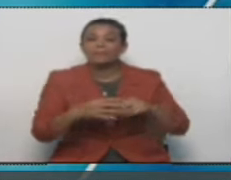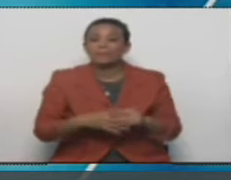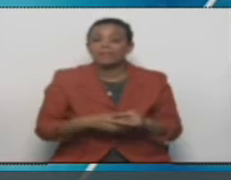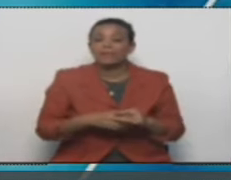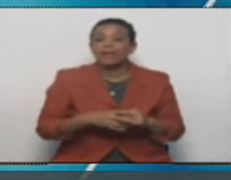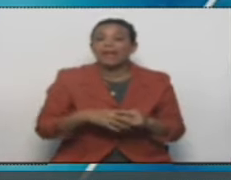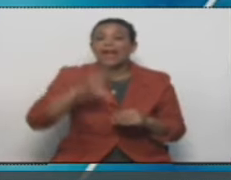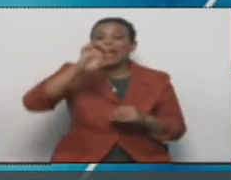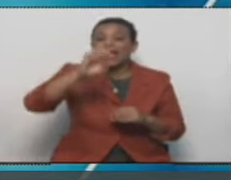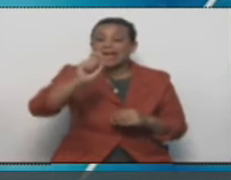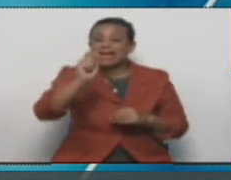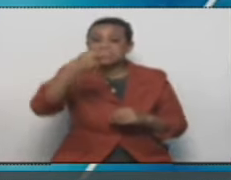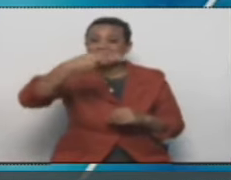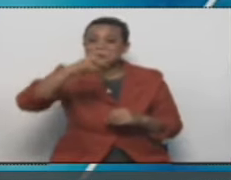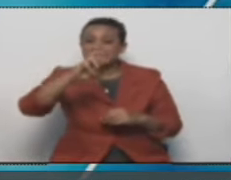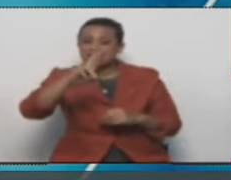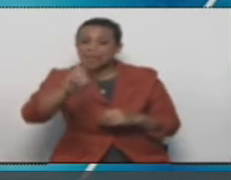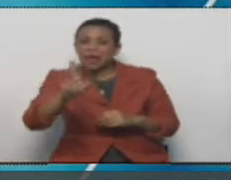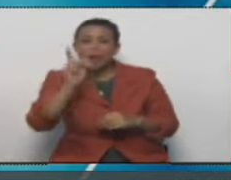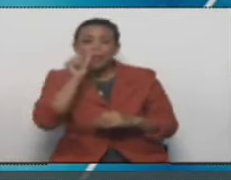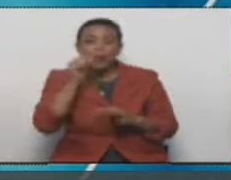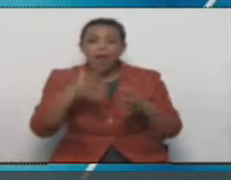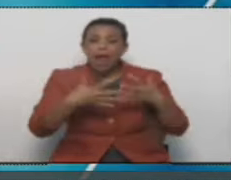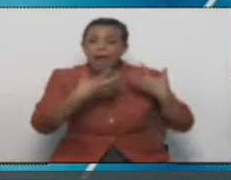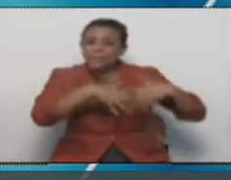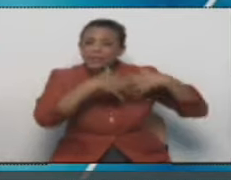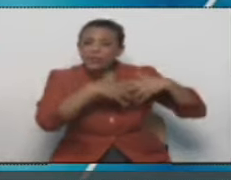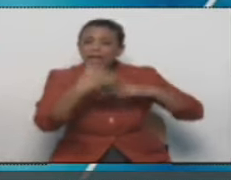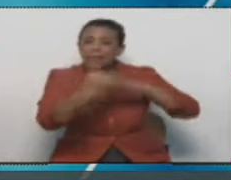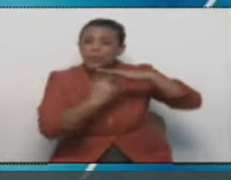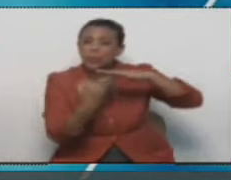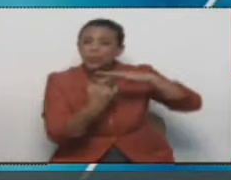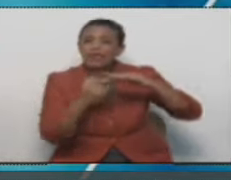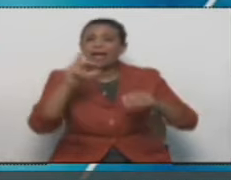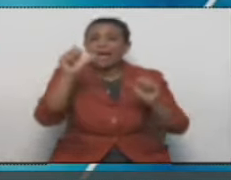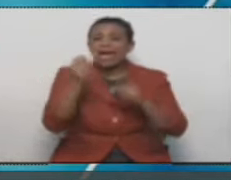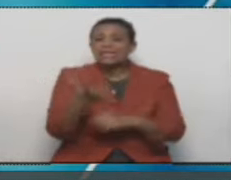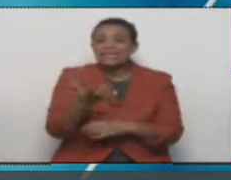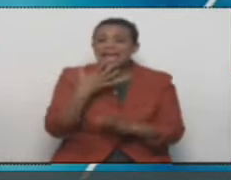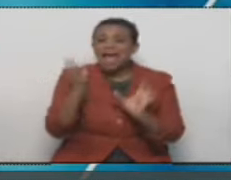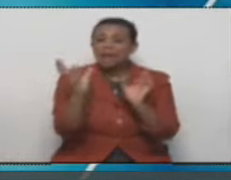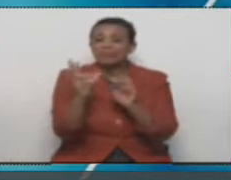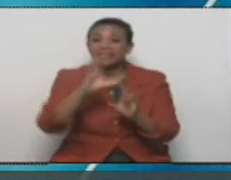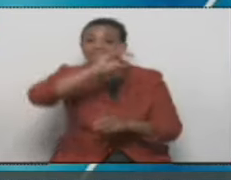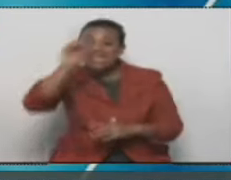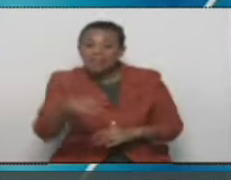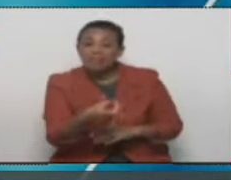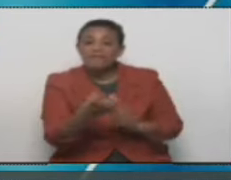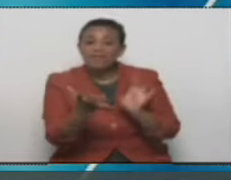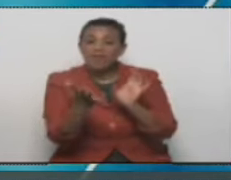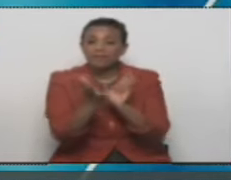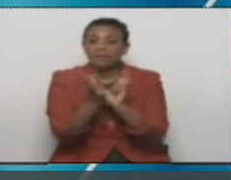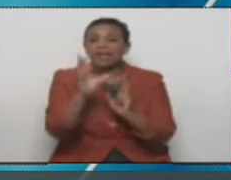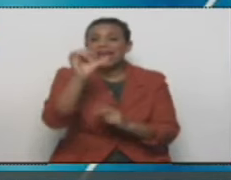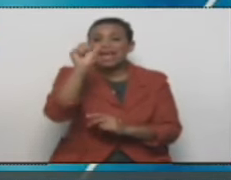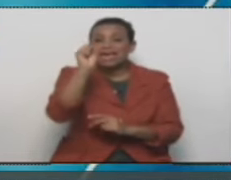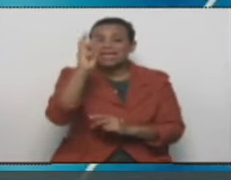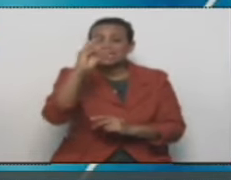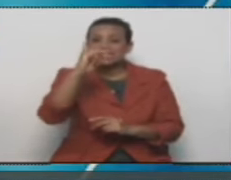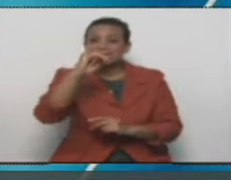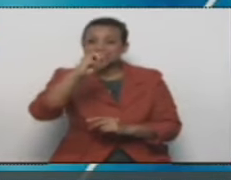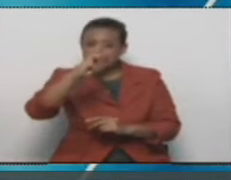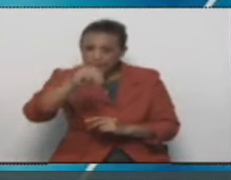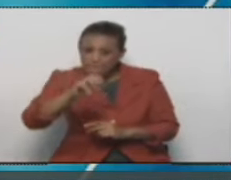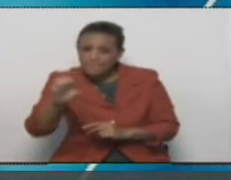Nayarí Hernández, gerente de Relaciones Institucionales de Simple TV. Yo soy afiliado a Simple TV.